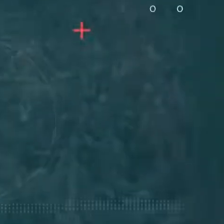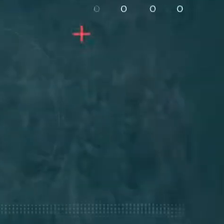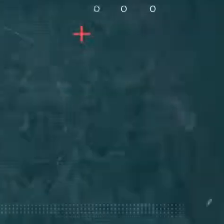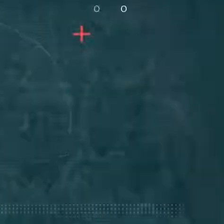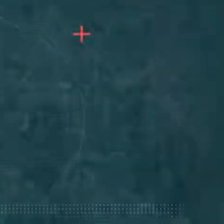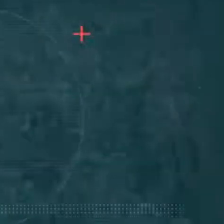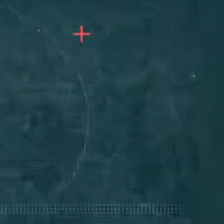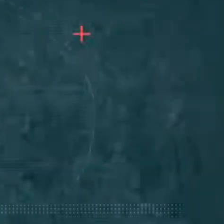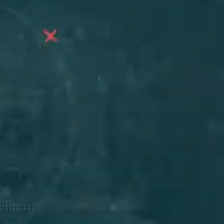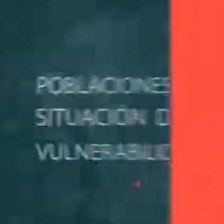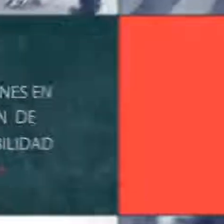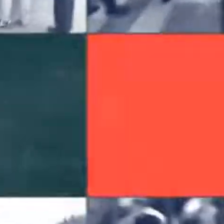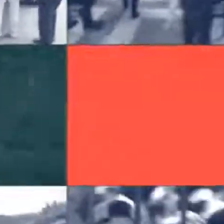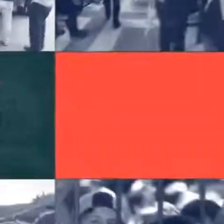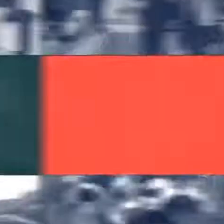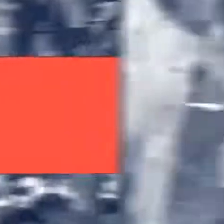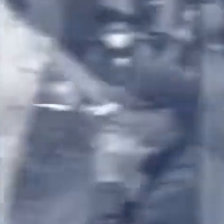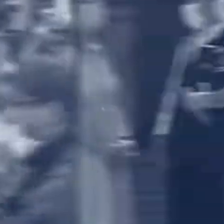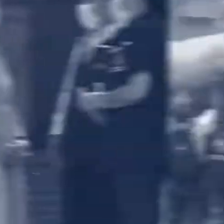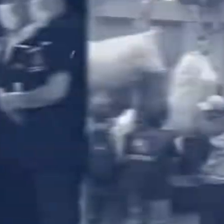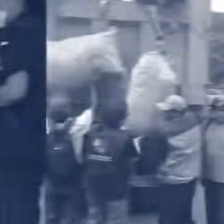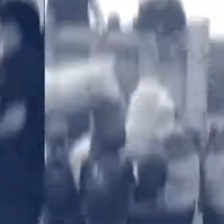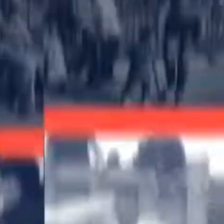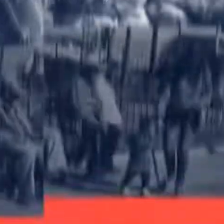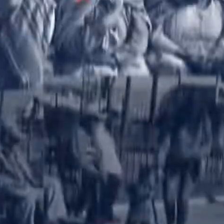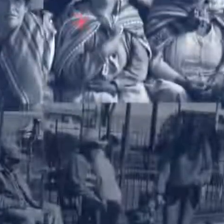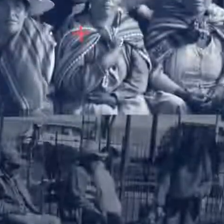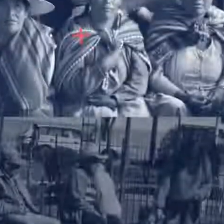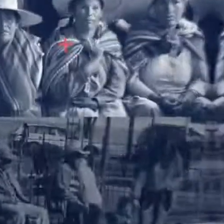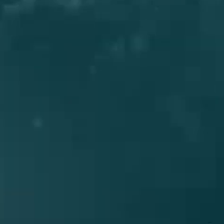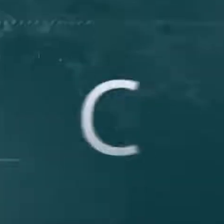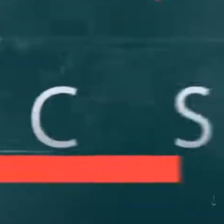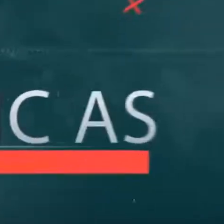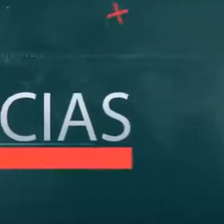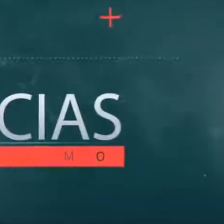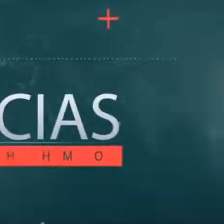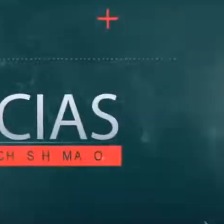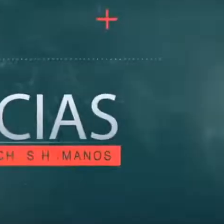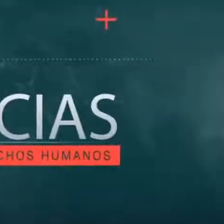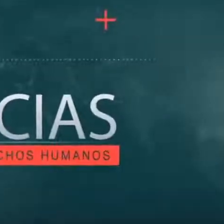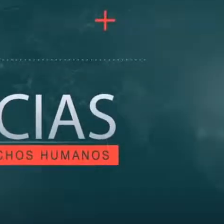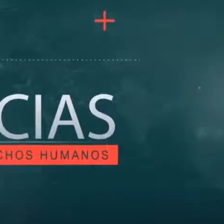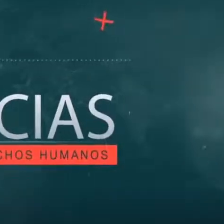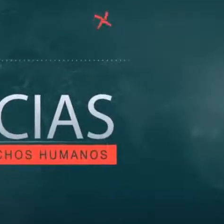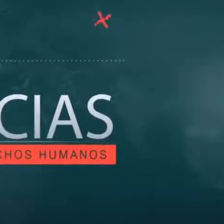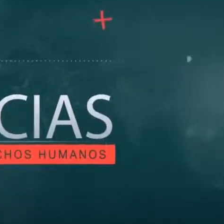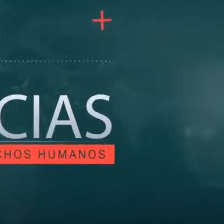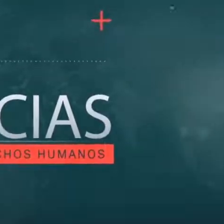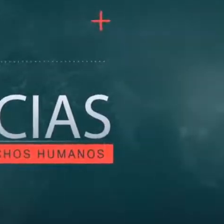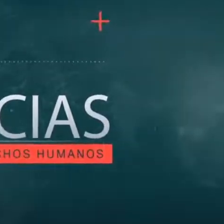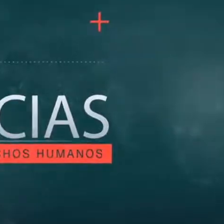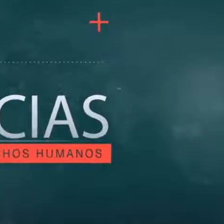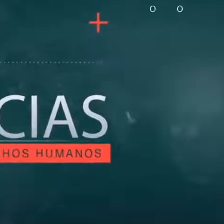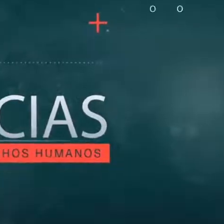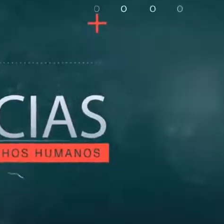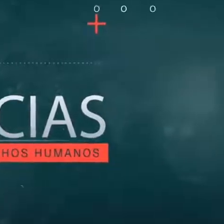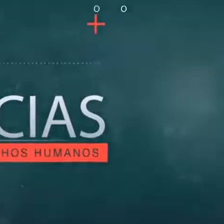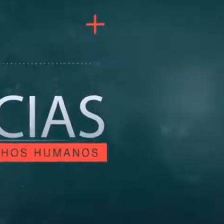Música Música CC por Antarctica Films Argentina